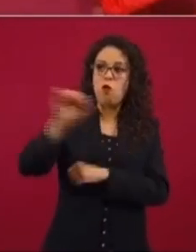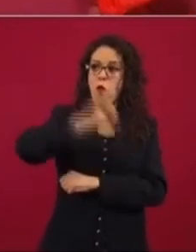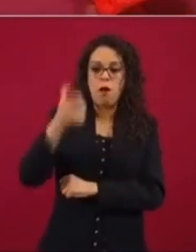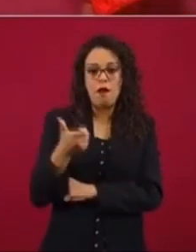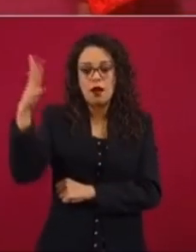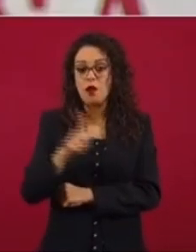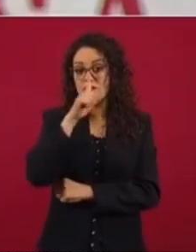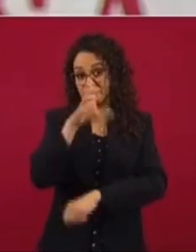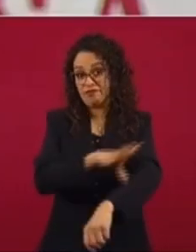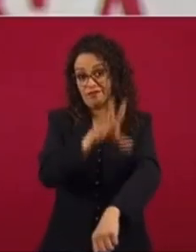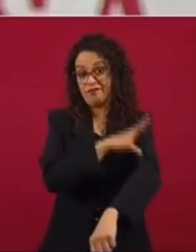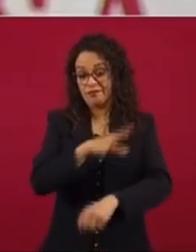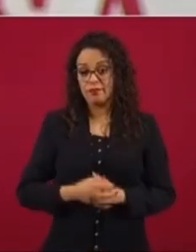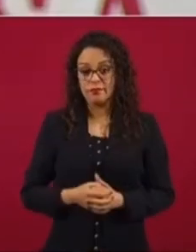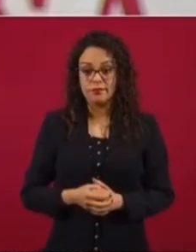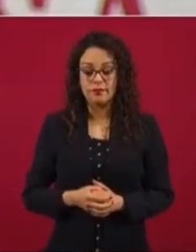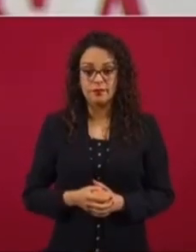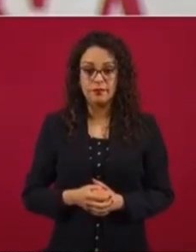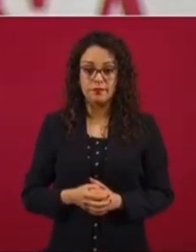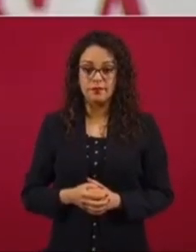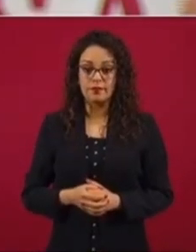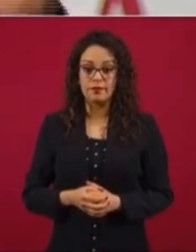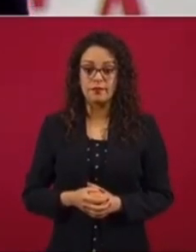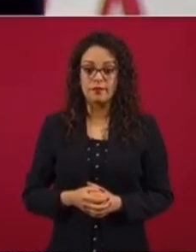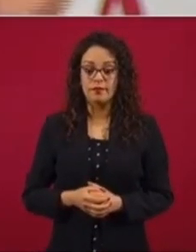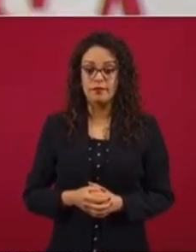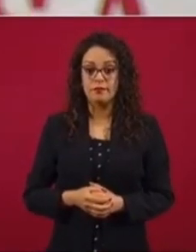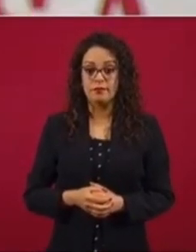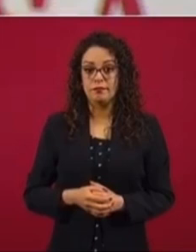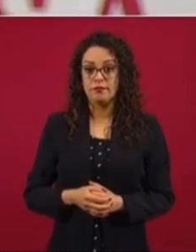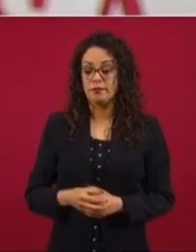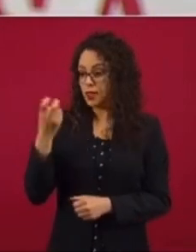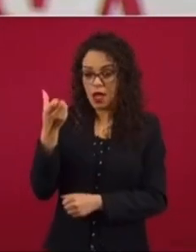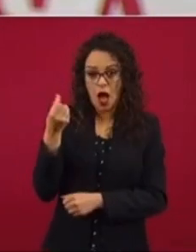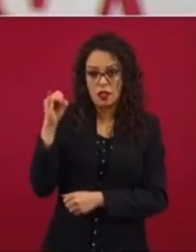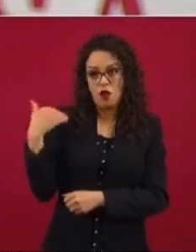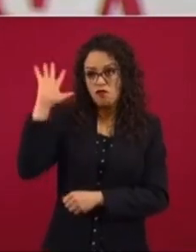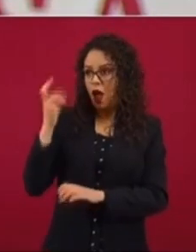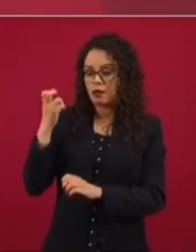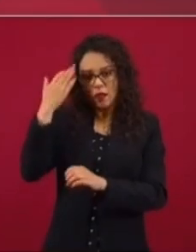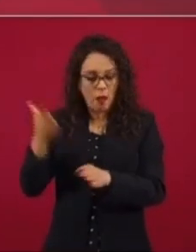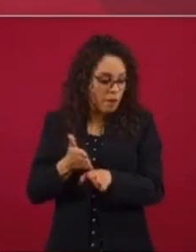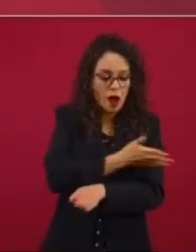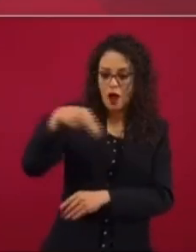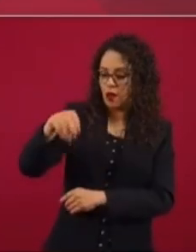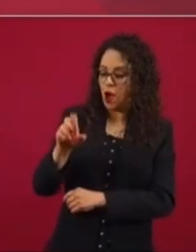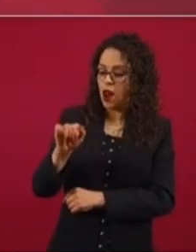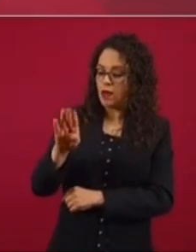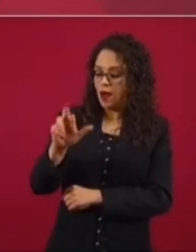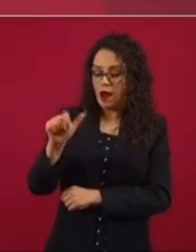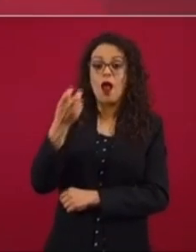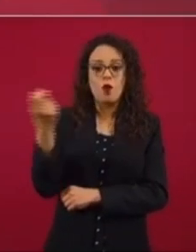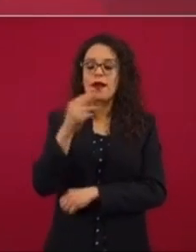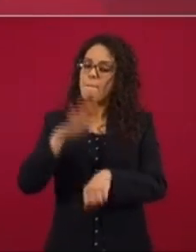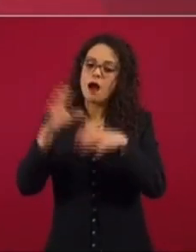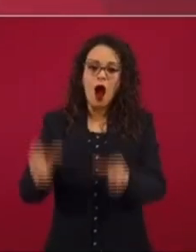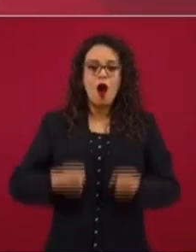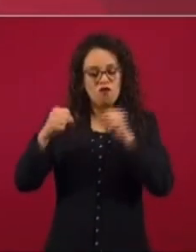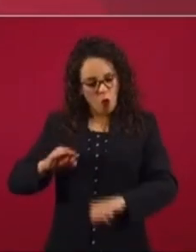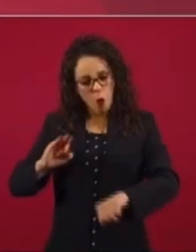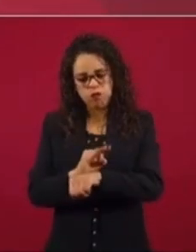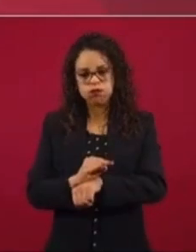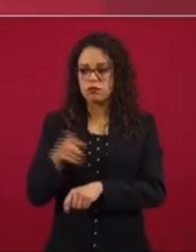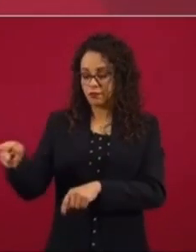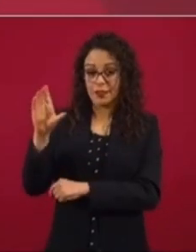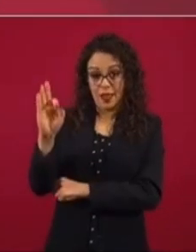de la energía eléctrica. Porque eso fue lo que sucedió durante todo el periodo neoliberal. Por eso necesitamos fortalecer a la Comisión Federal de Electricidad,